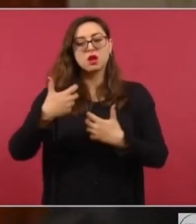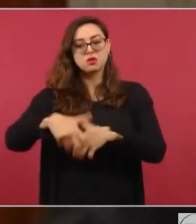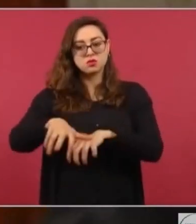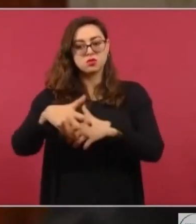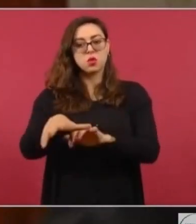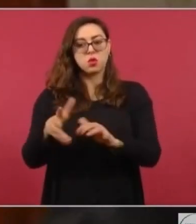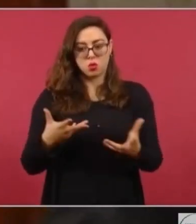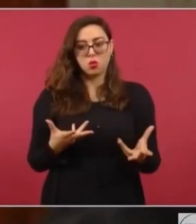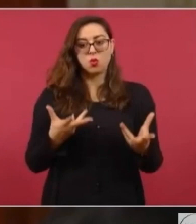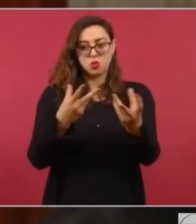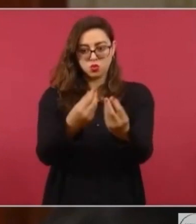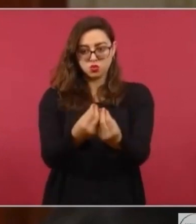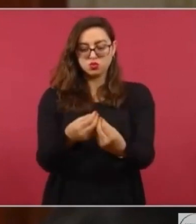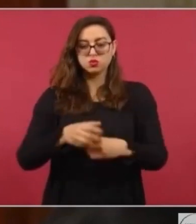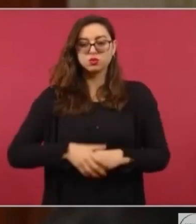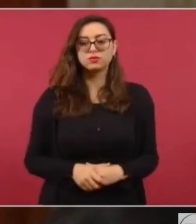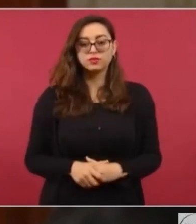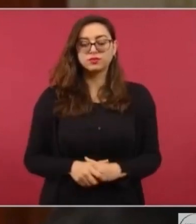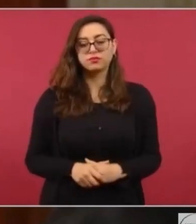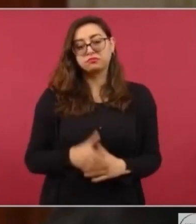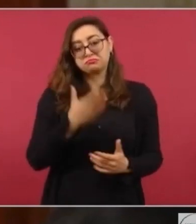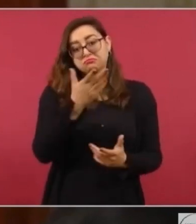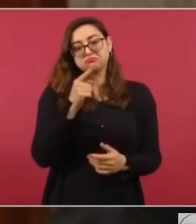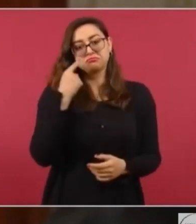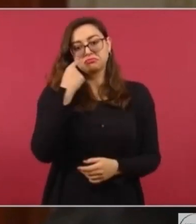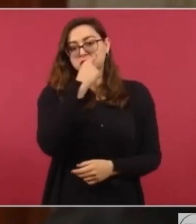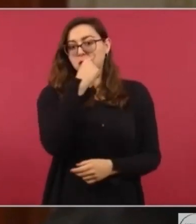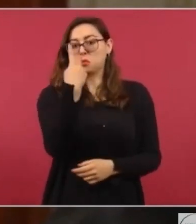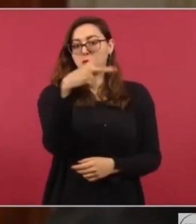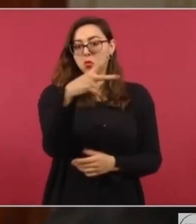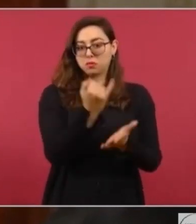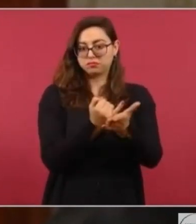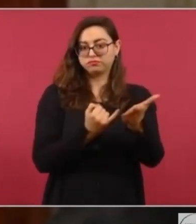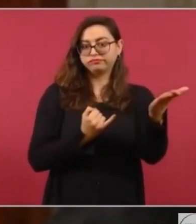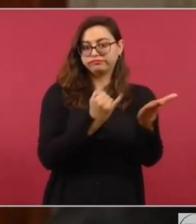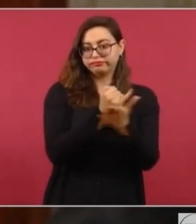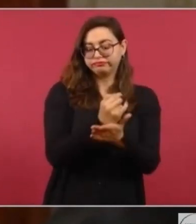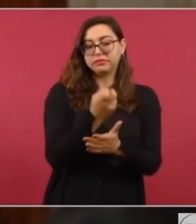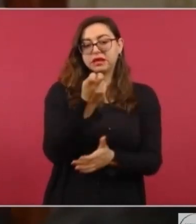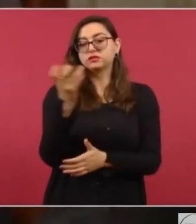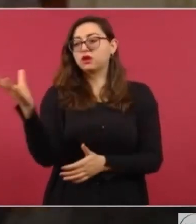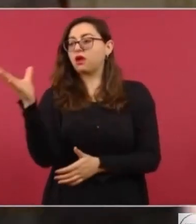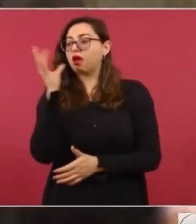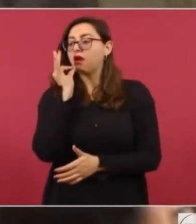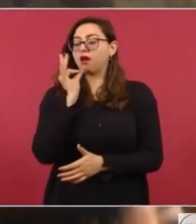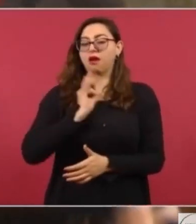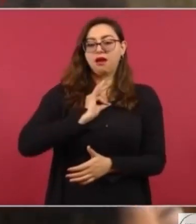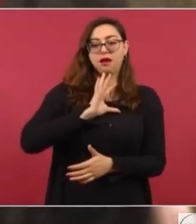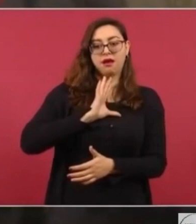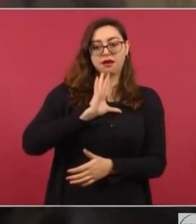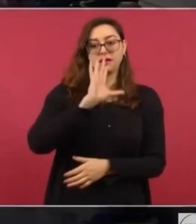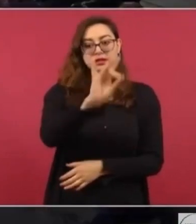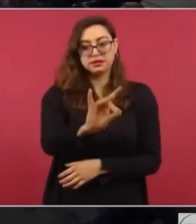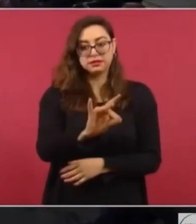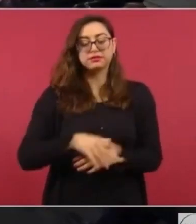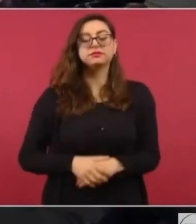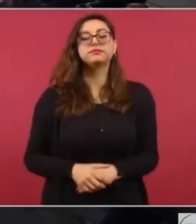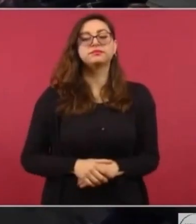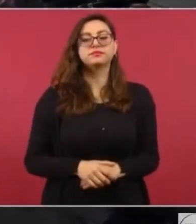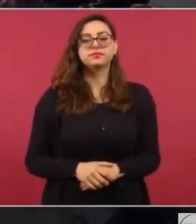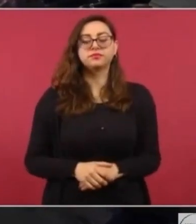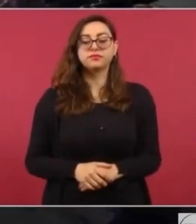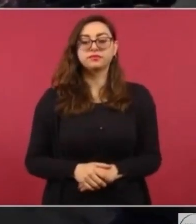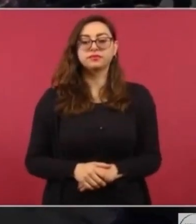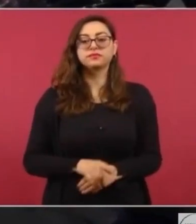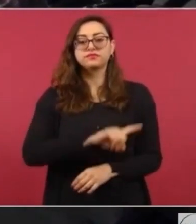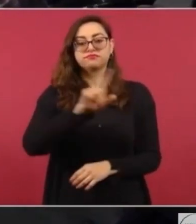Ejecutivo en ese sentido. Queda a su disposición. Ese es un mensaje y paso a mis preguntas, si me permite. Sí. Bueno, sobre